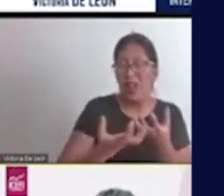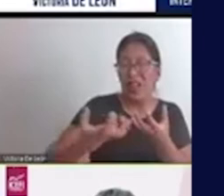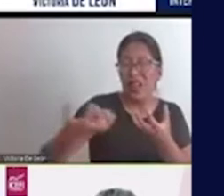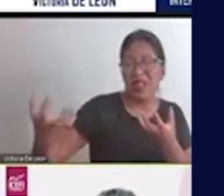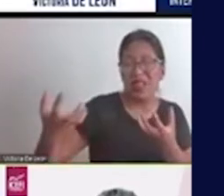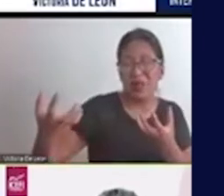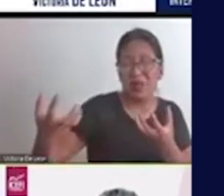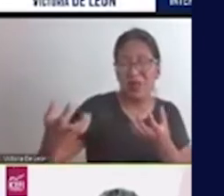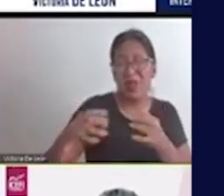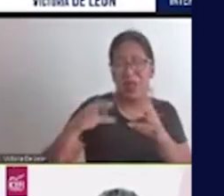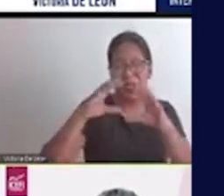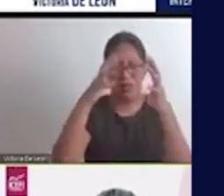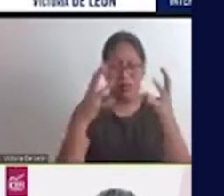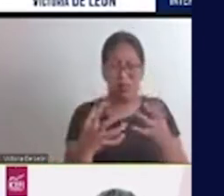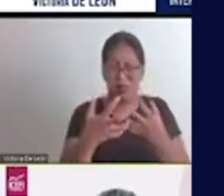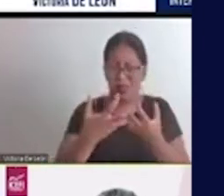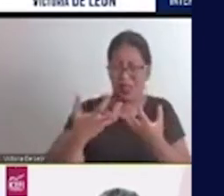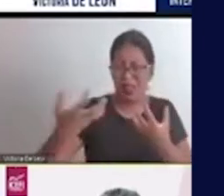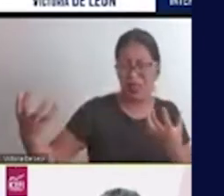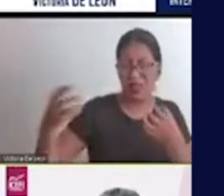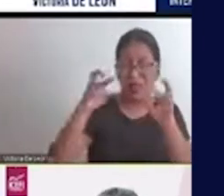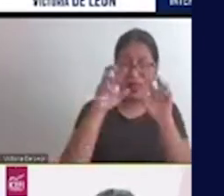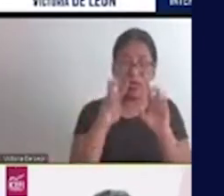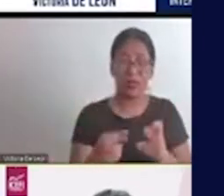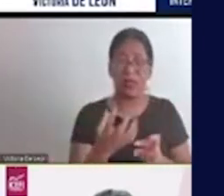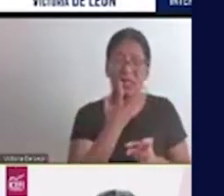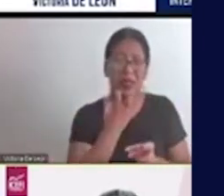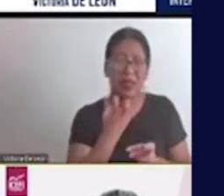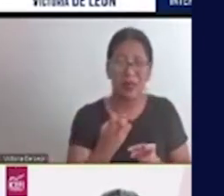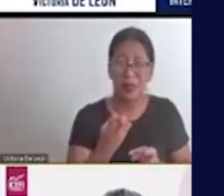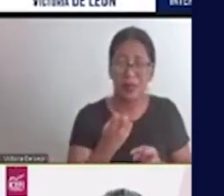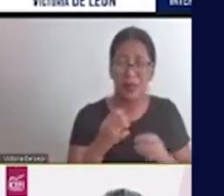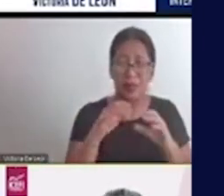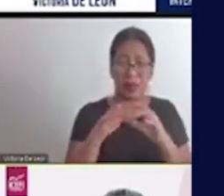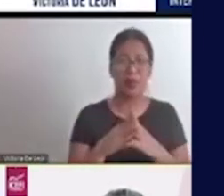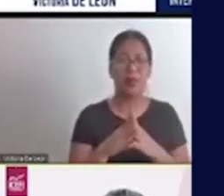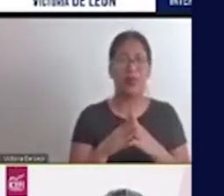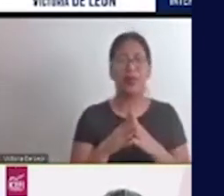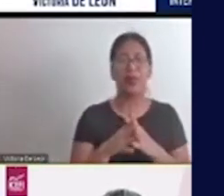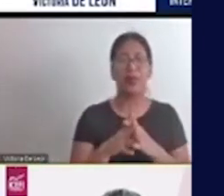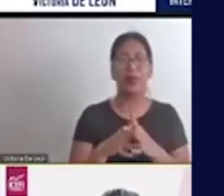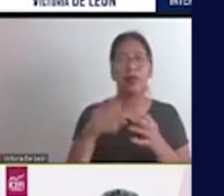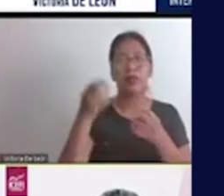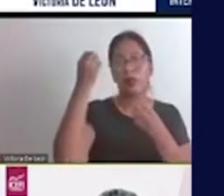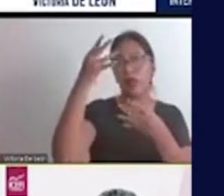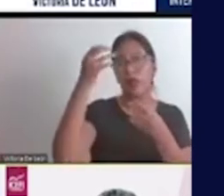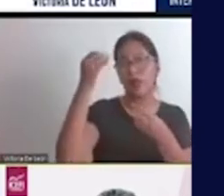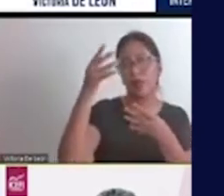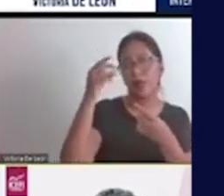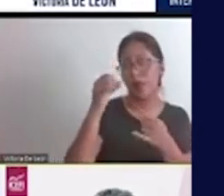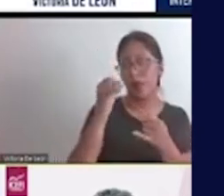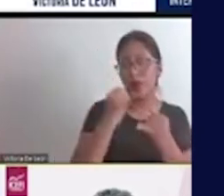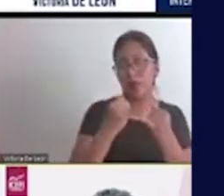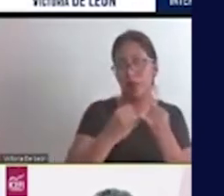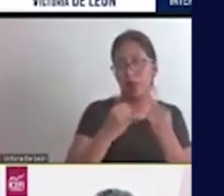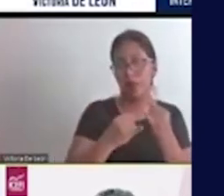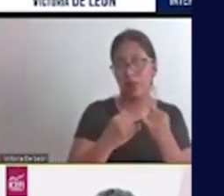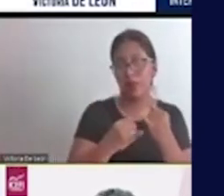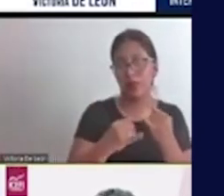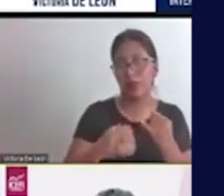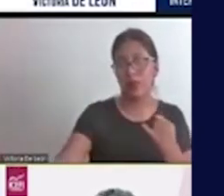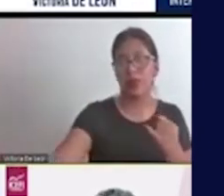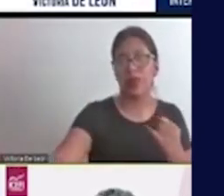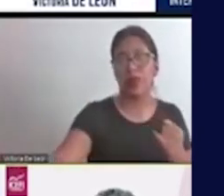de las personas que habitan en la sociedad. Conforme el último informe de CEPAL, que todos conocemos y que tuvimos la oportunidad de